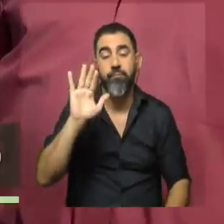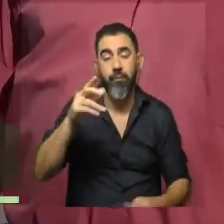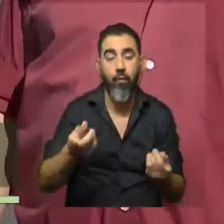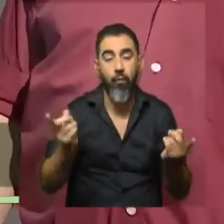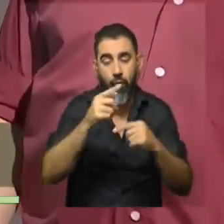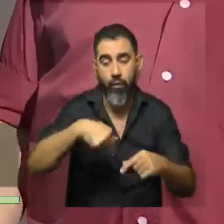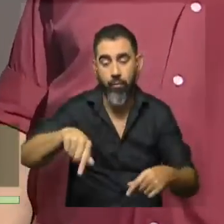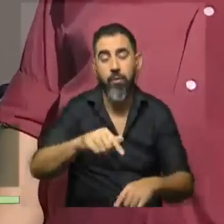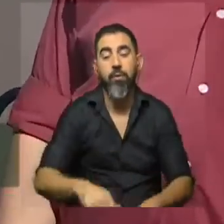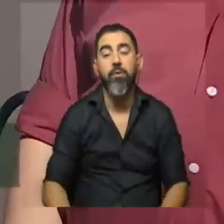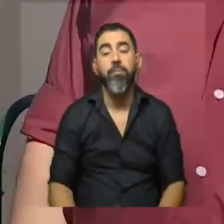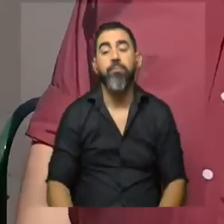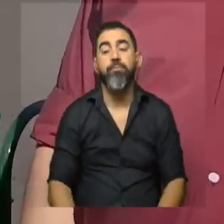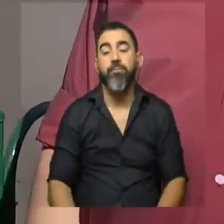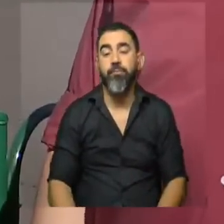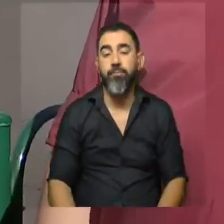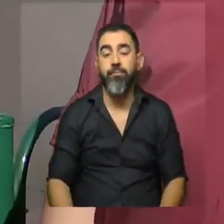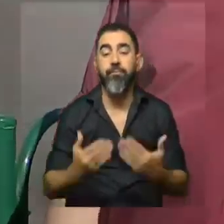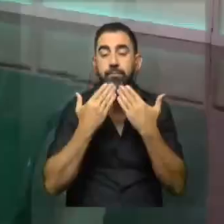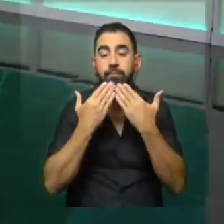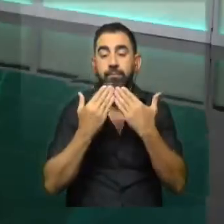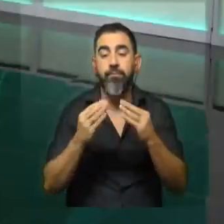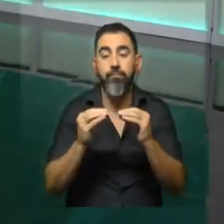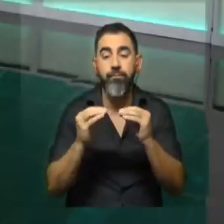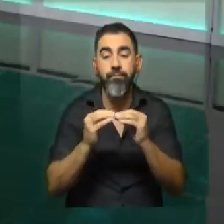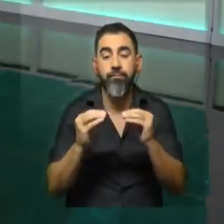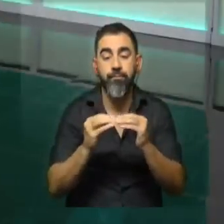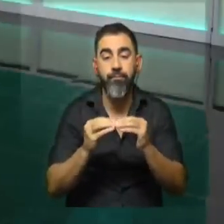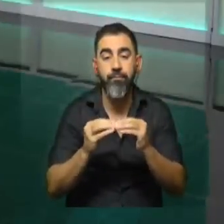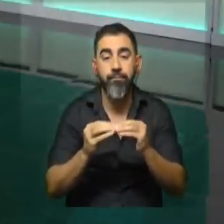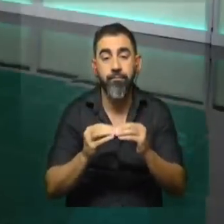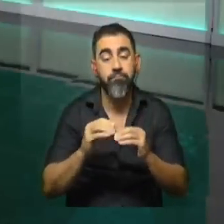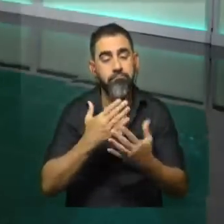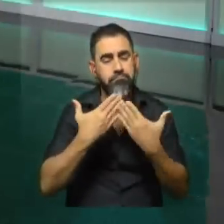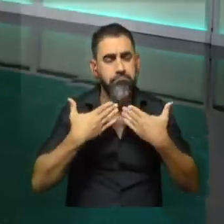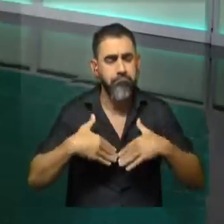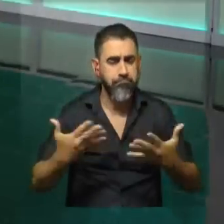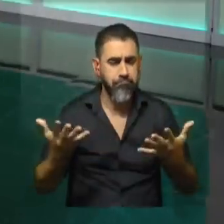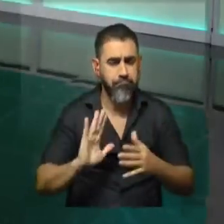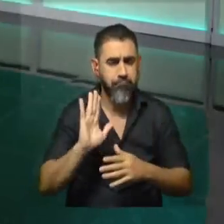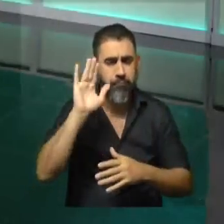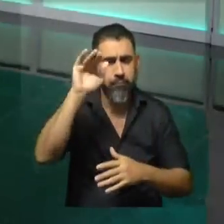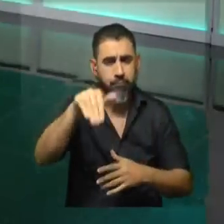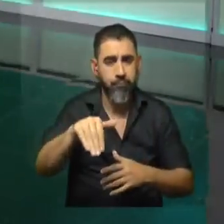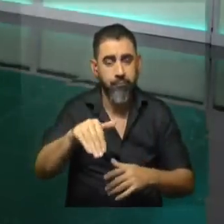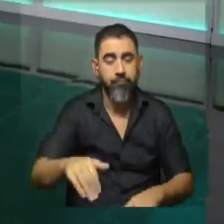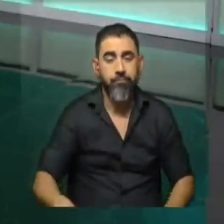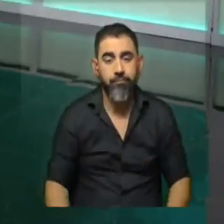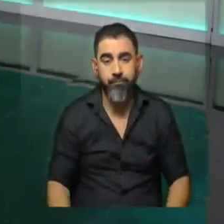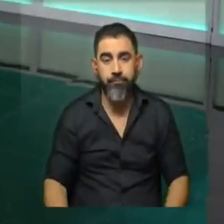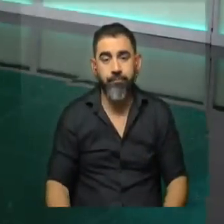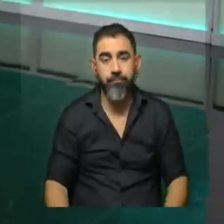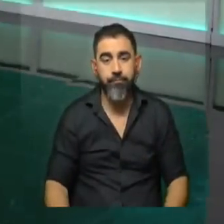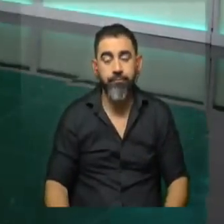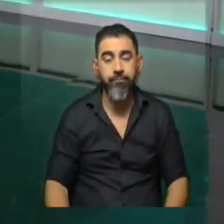volvemos a Estudios Centrales con ustedes, compañeros. Bien, muchísimas gracias, Juan Pablo. Ahora está bastante tranquilo el Paso Molino, ¿no? Pero, bueno, con el